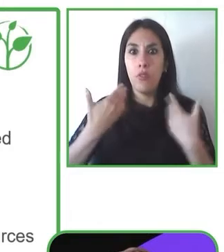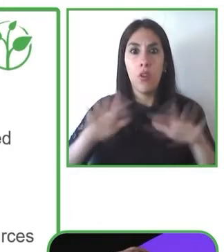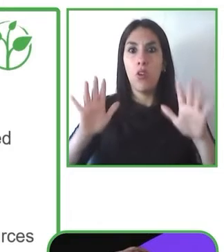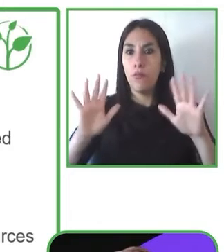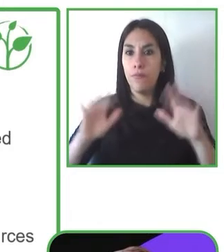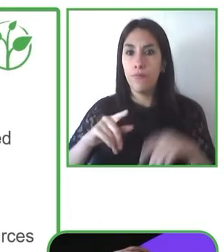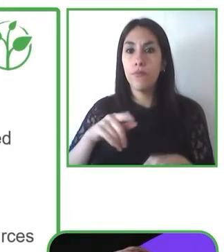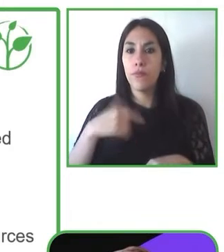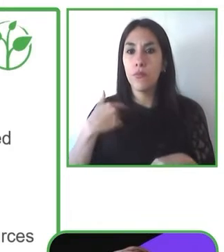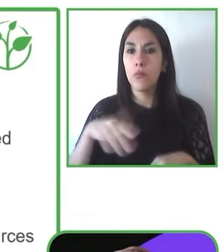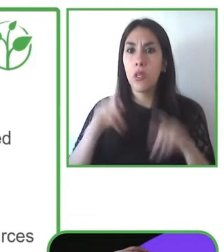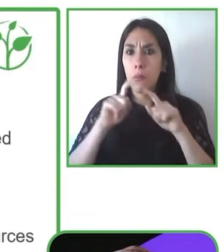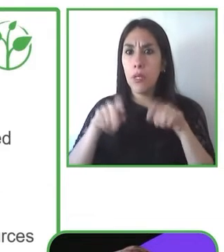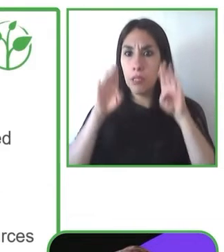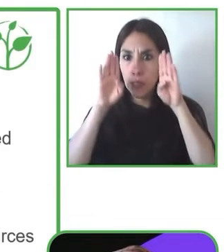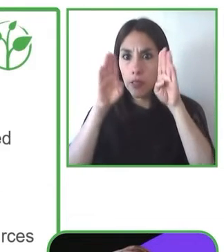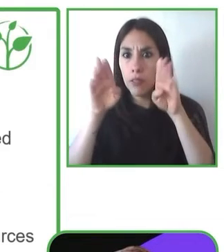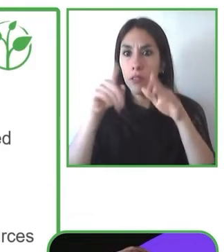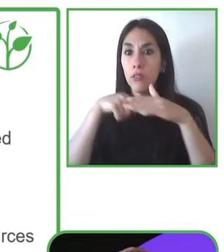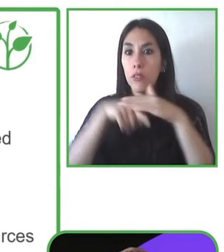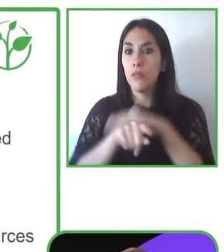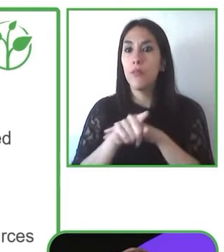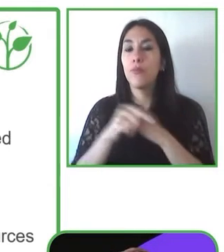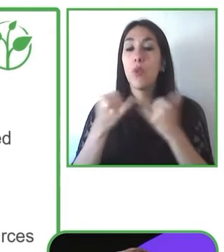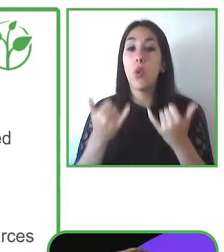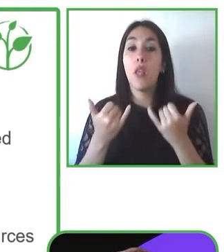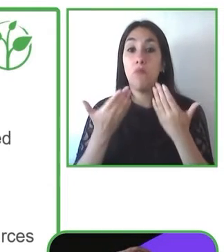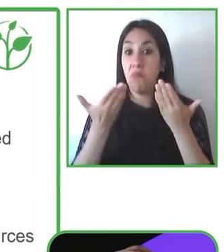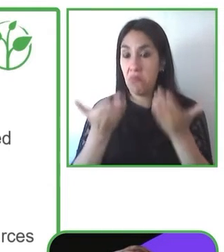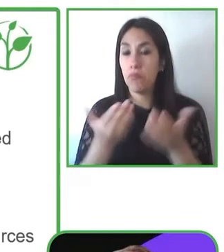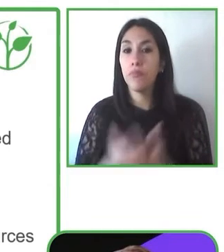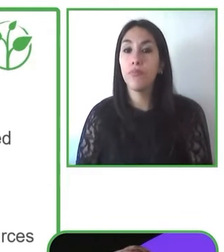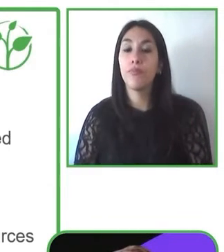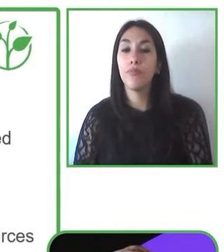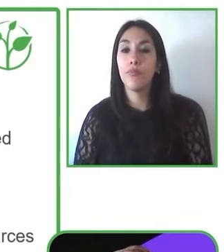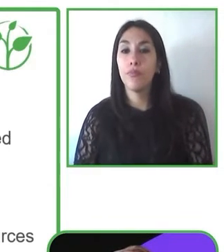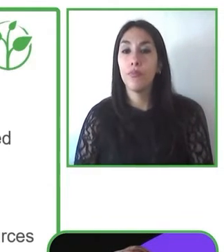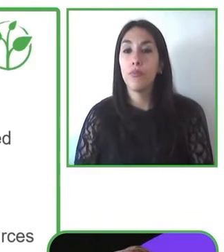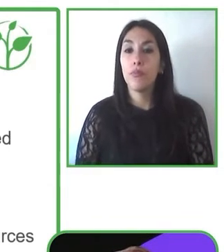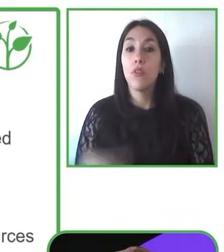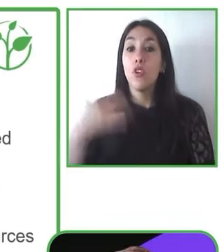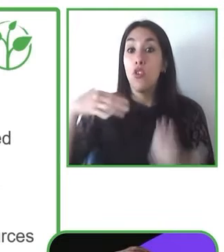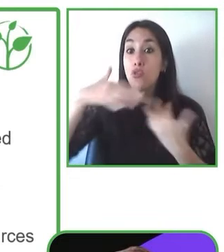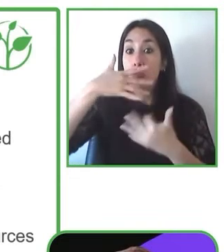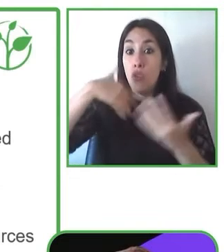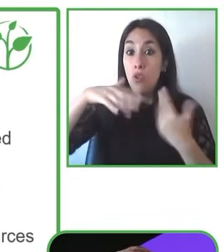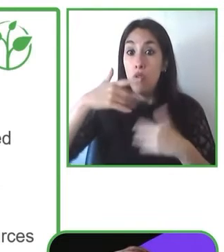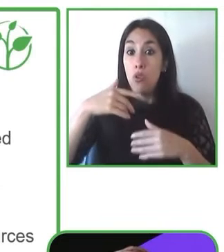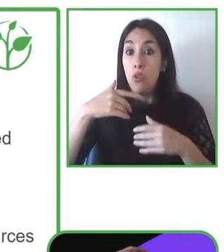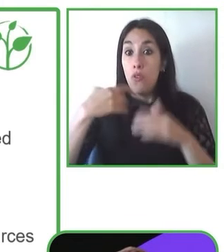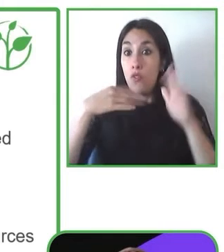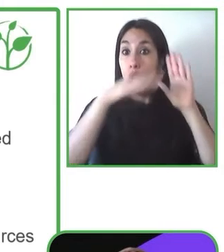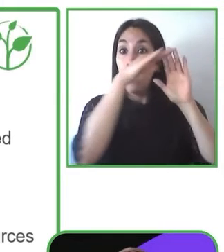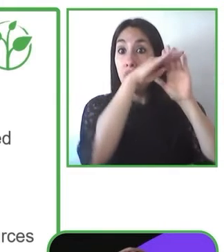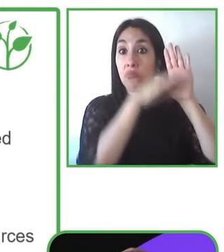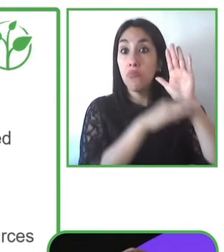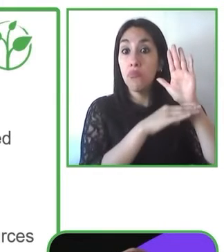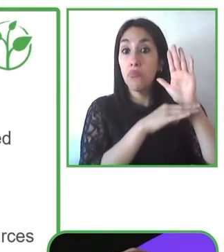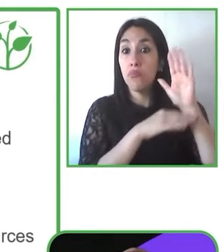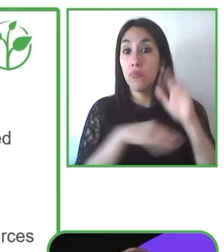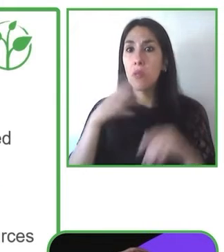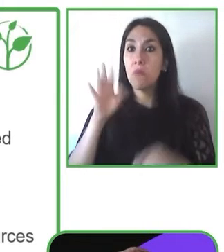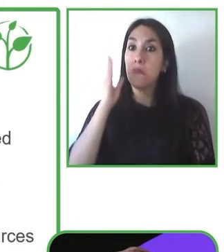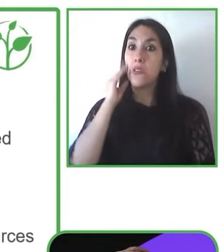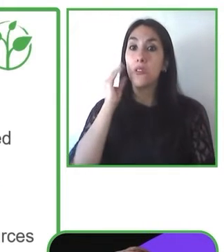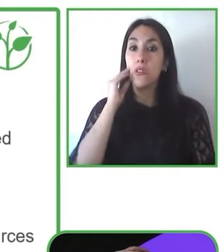un ecosistema completo basado en nuestra experiencia. Esto nos puede ayudar a seguir